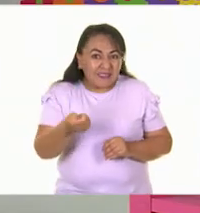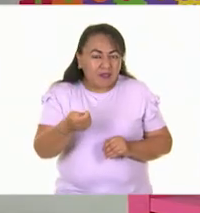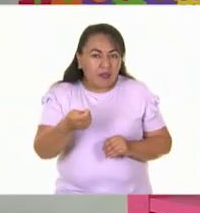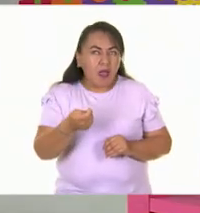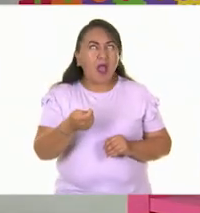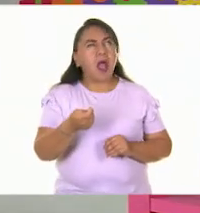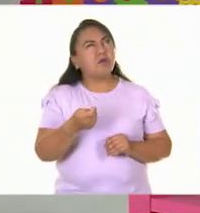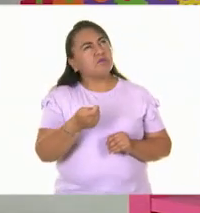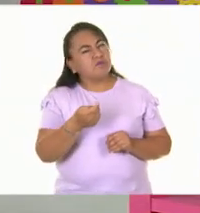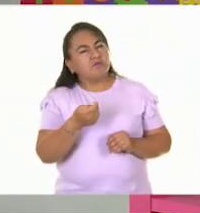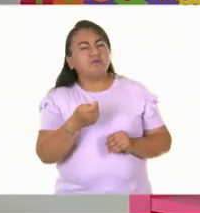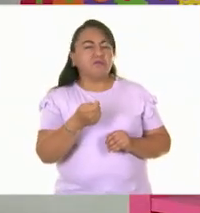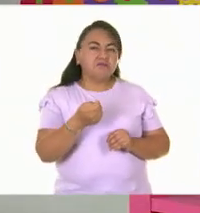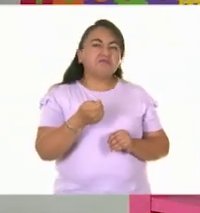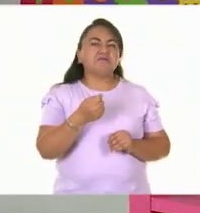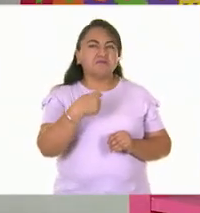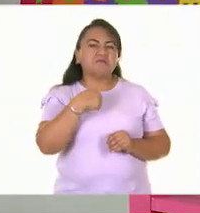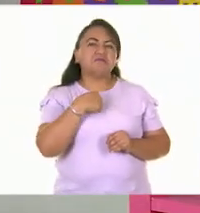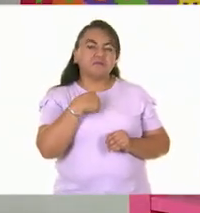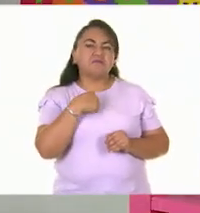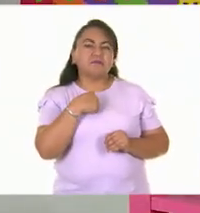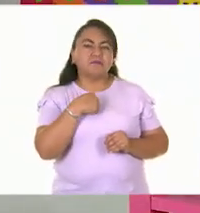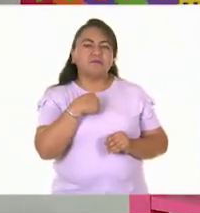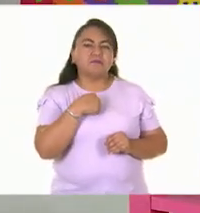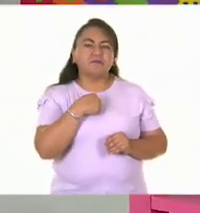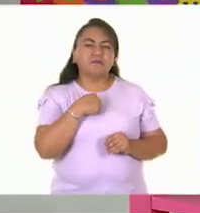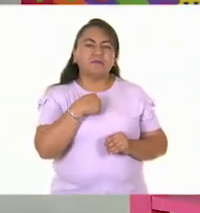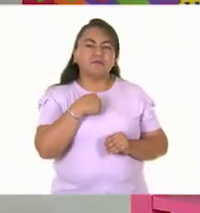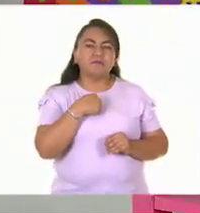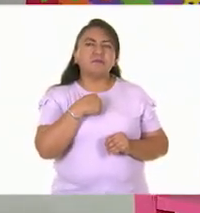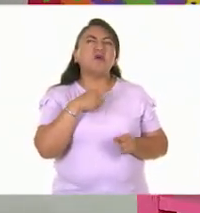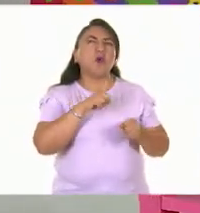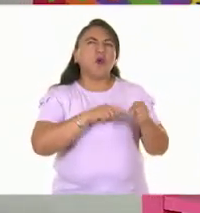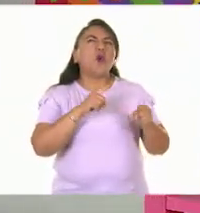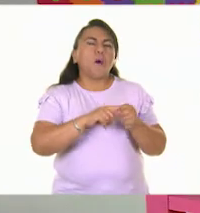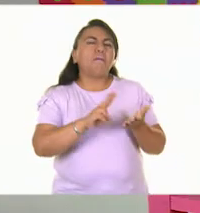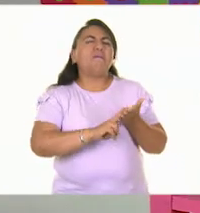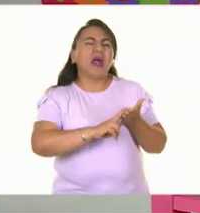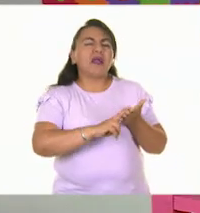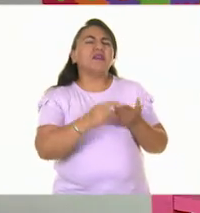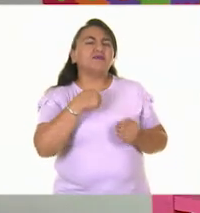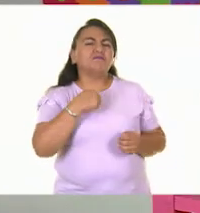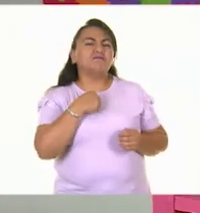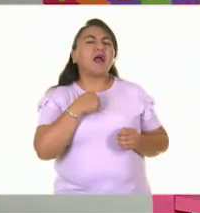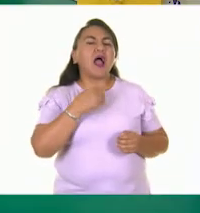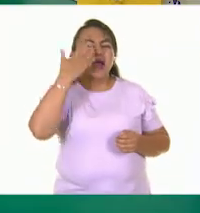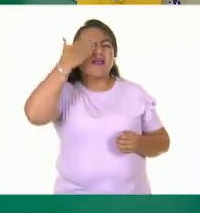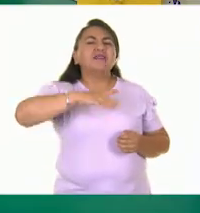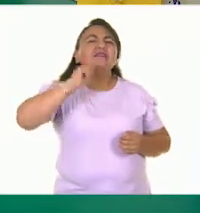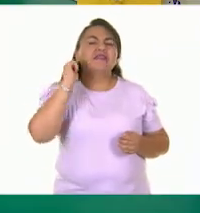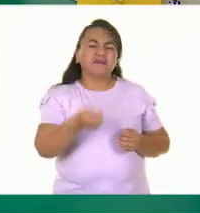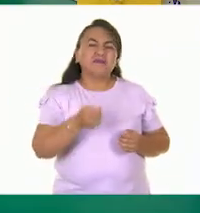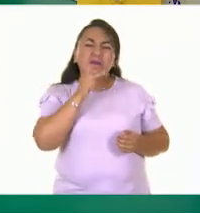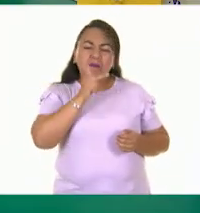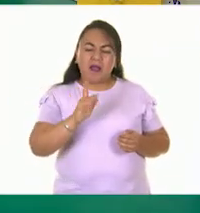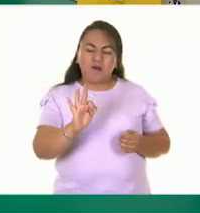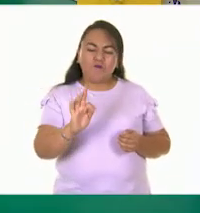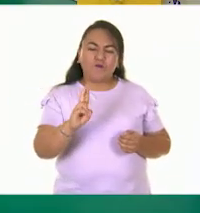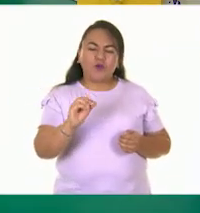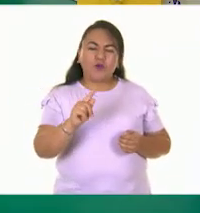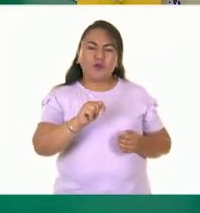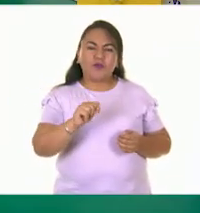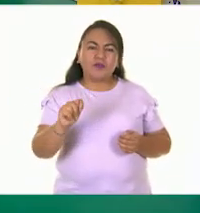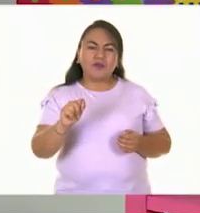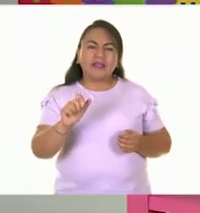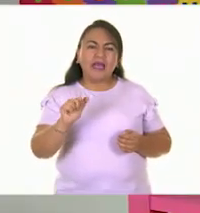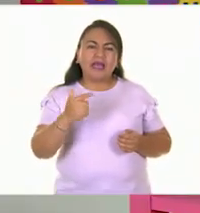yo creo que me pondría el color verde, porque creo que sí puedo reconocer perfectamente que hay que utilizar